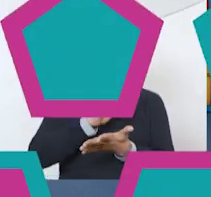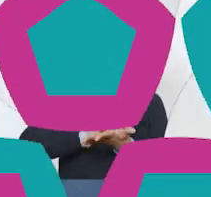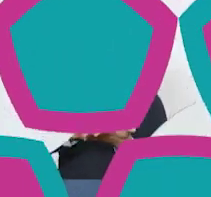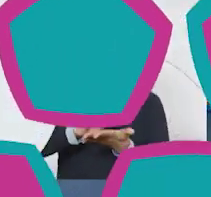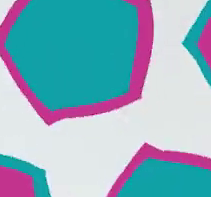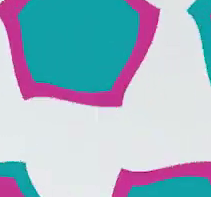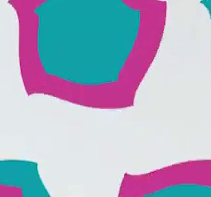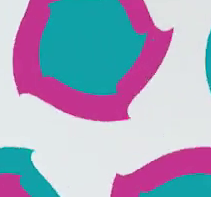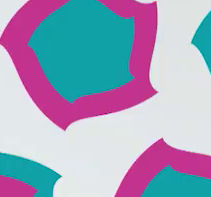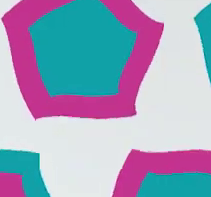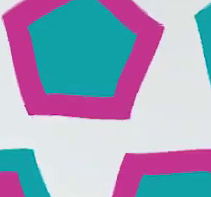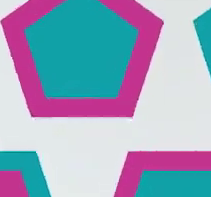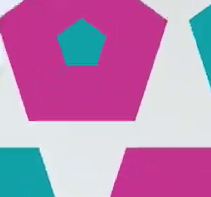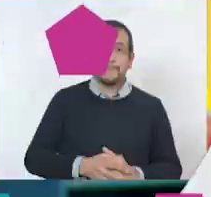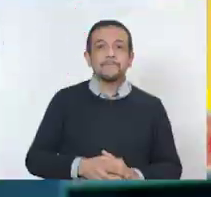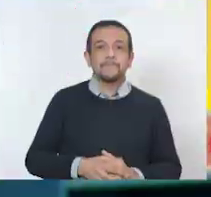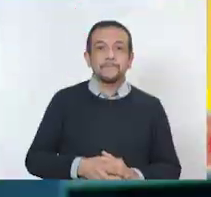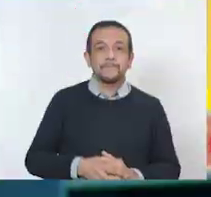manos?